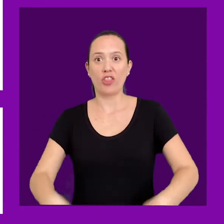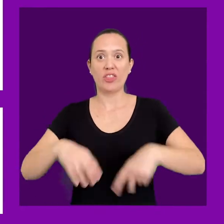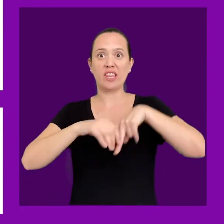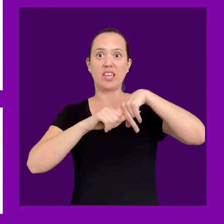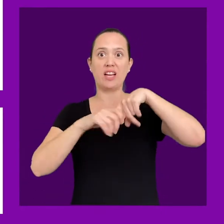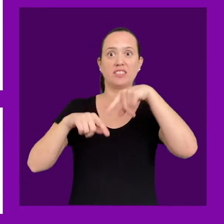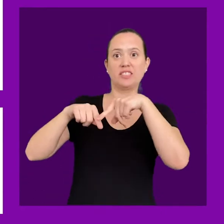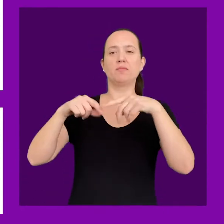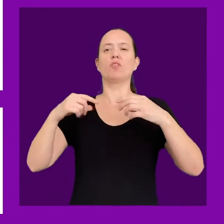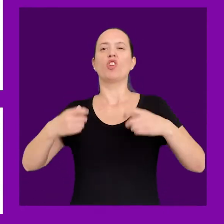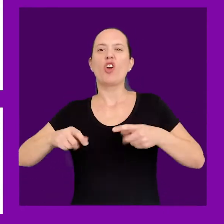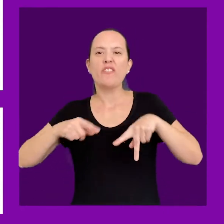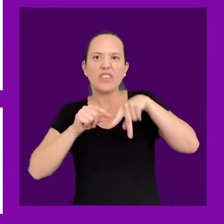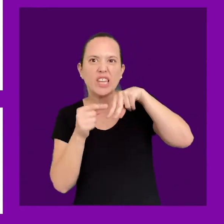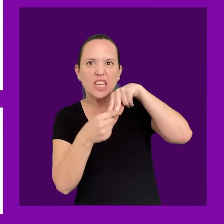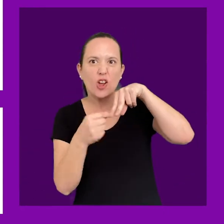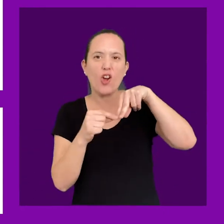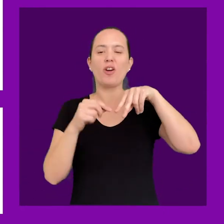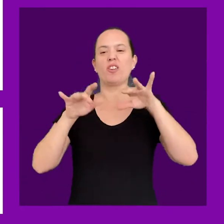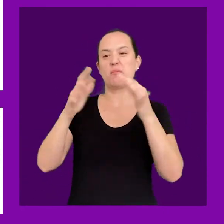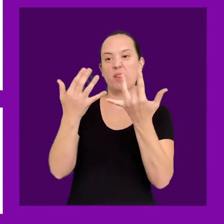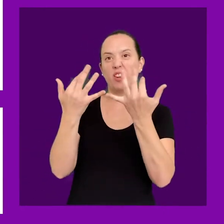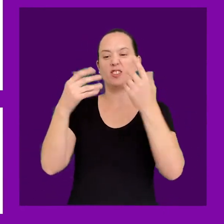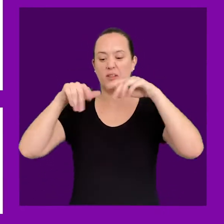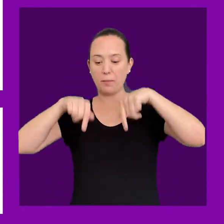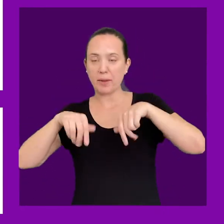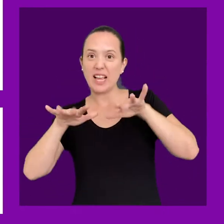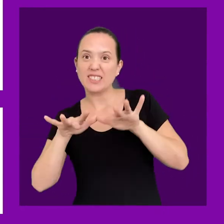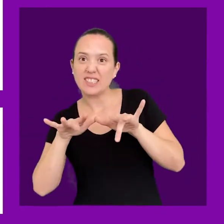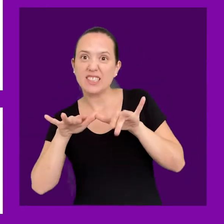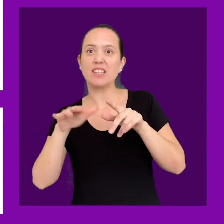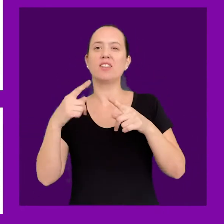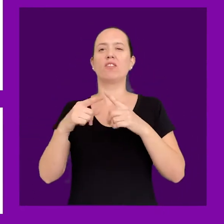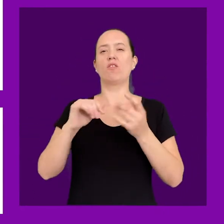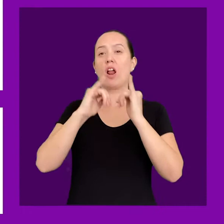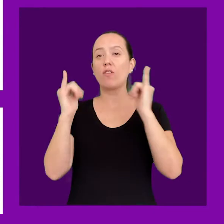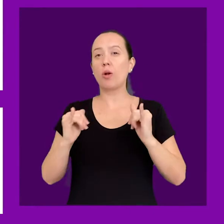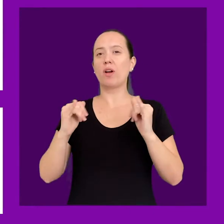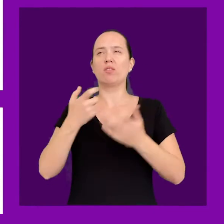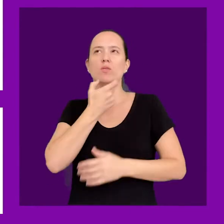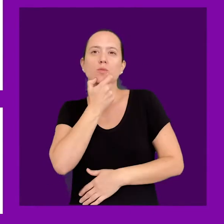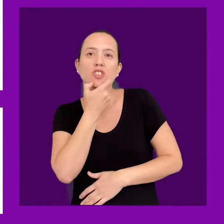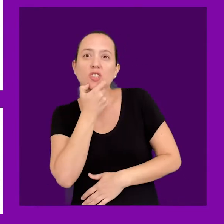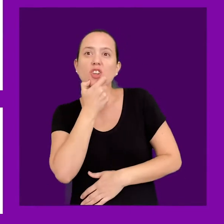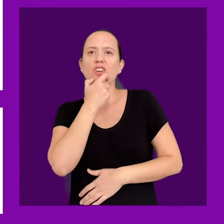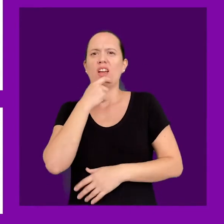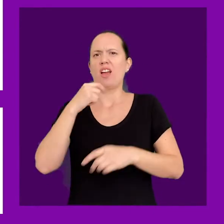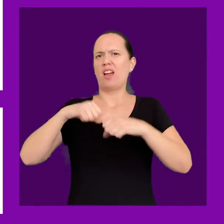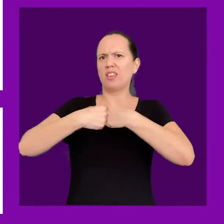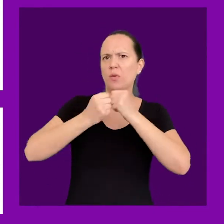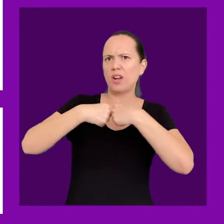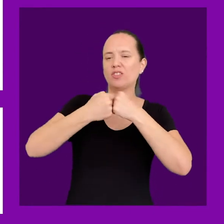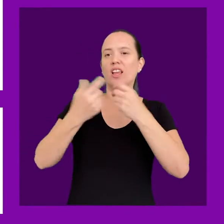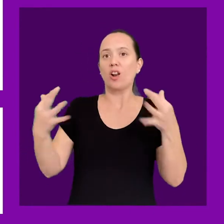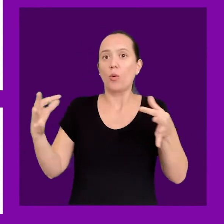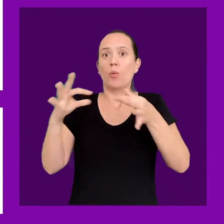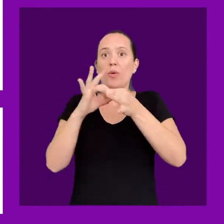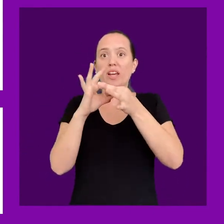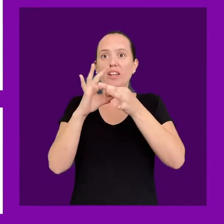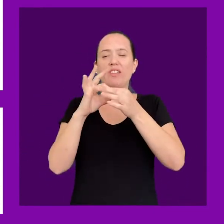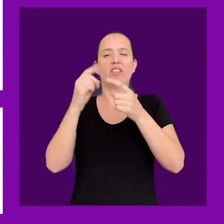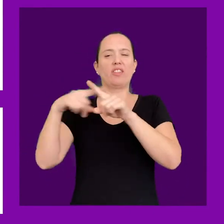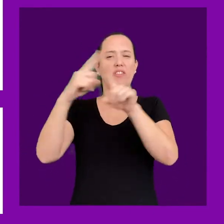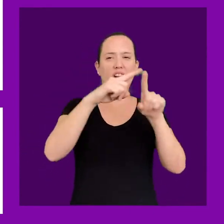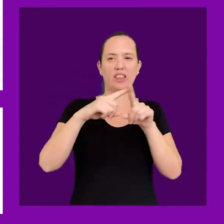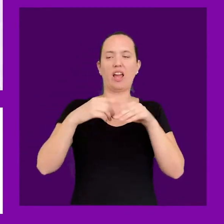rodillas, tobillos, dedos de las manos y de los pies. Por la forma y posición de los huesos, las articulaciones que los unen